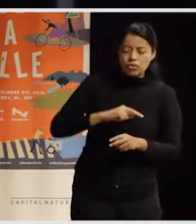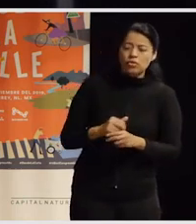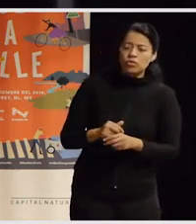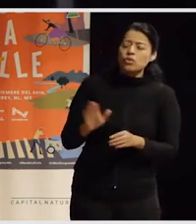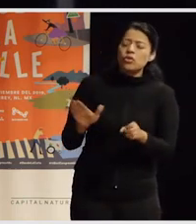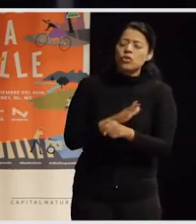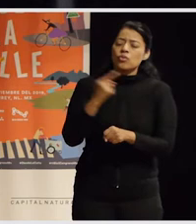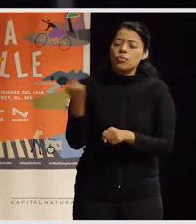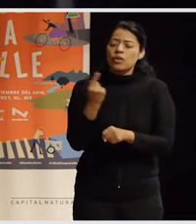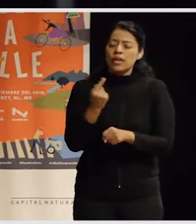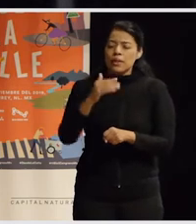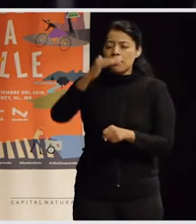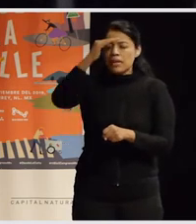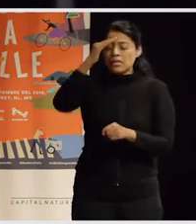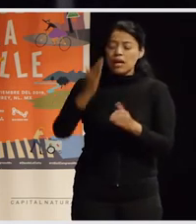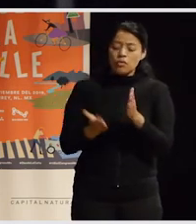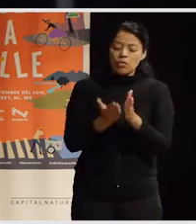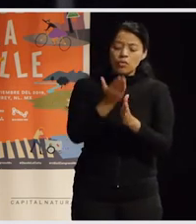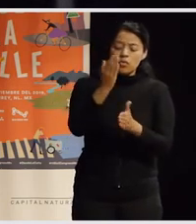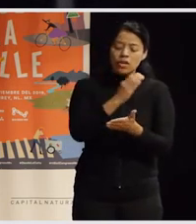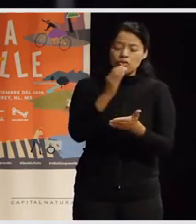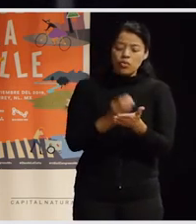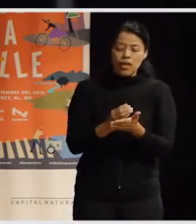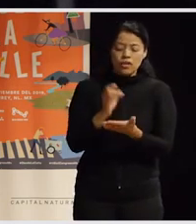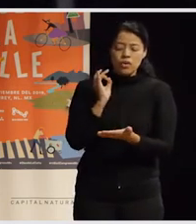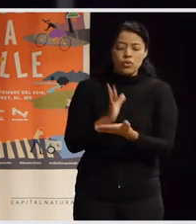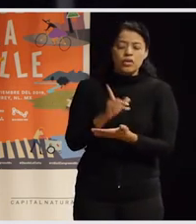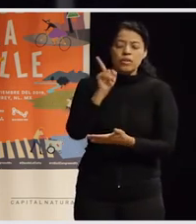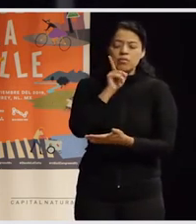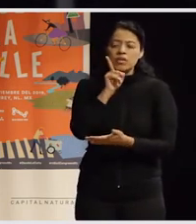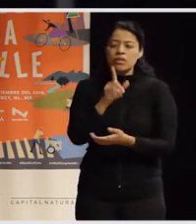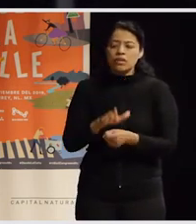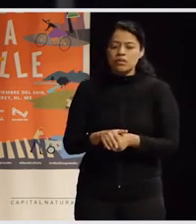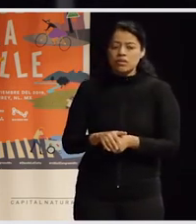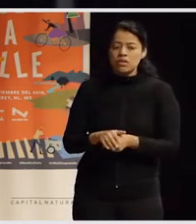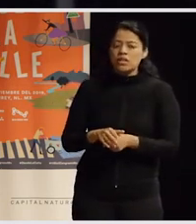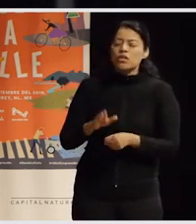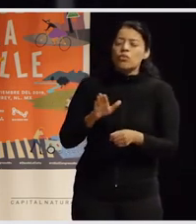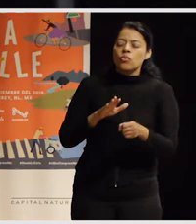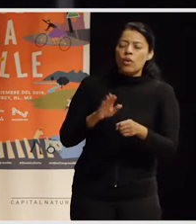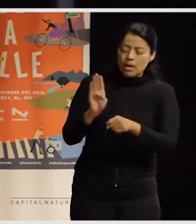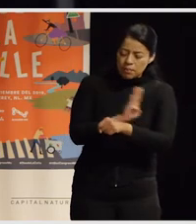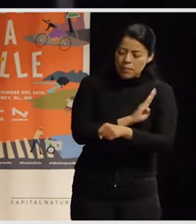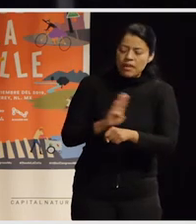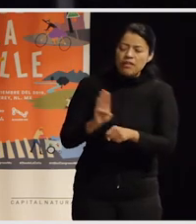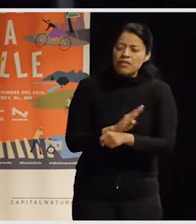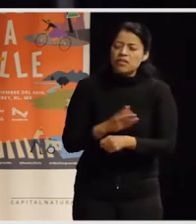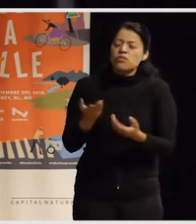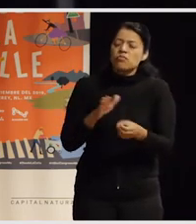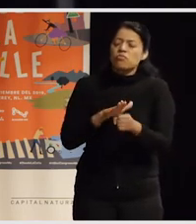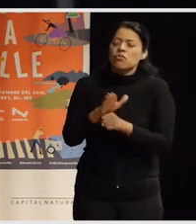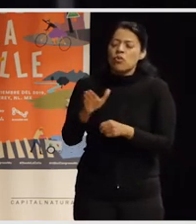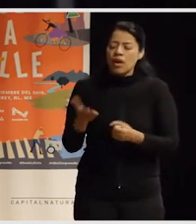pensar o construir una ciudad feminista, ¿no?, o sea, ¿cuáles serían estas ventajas de pensar la